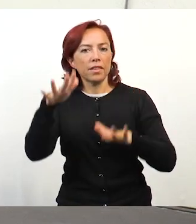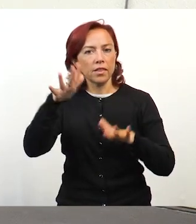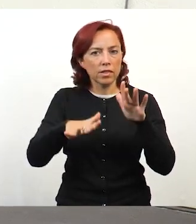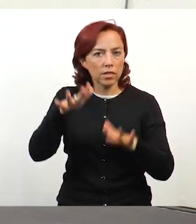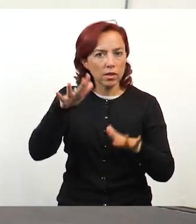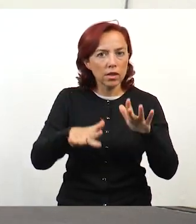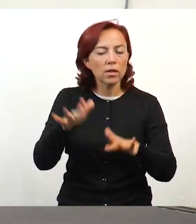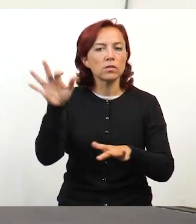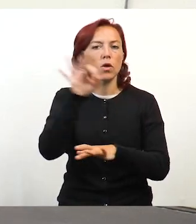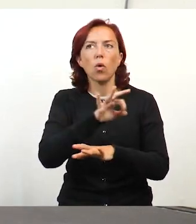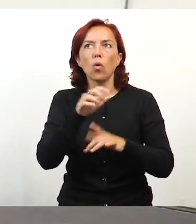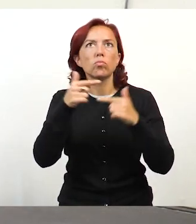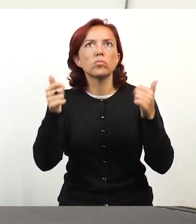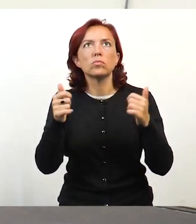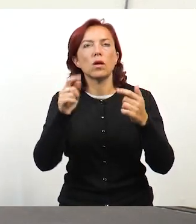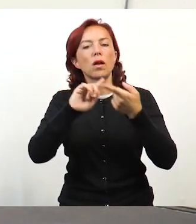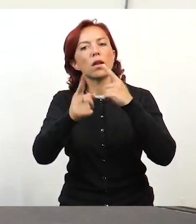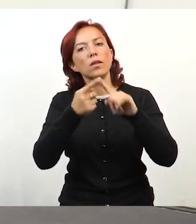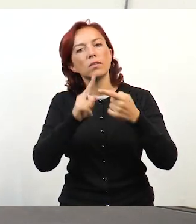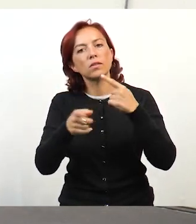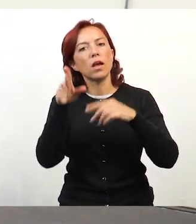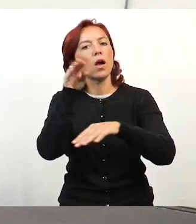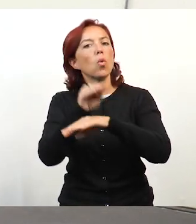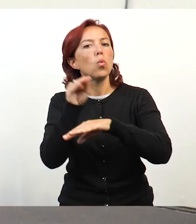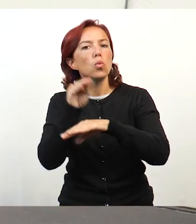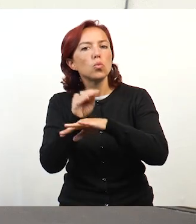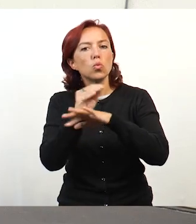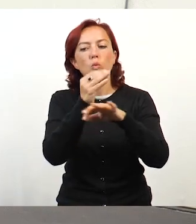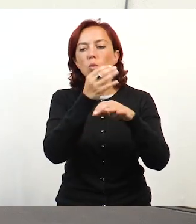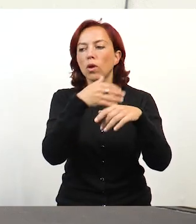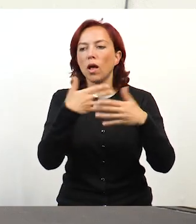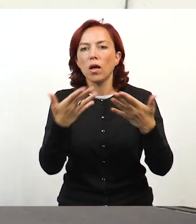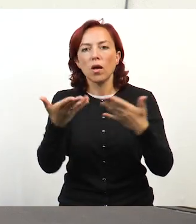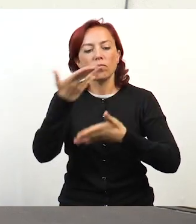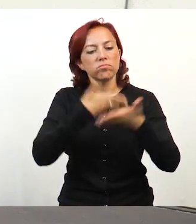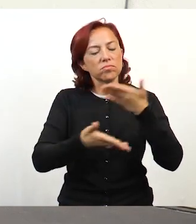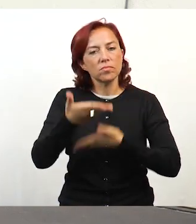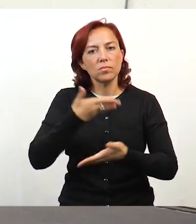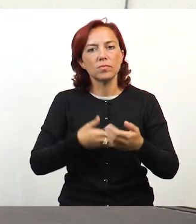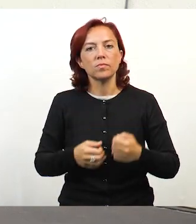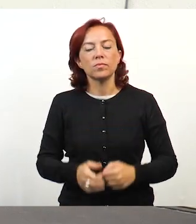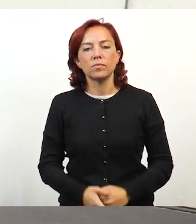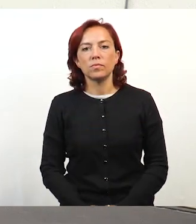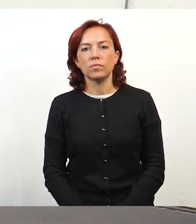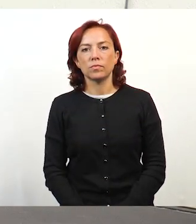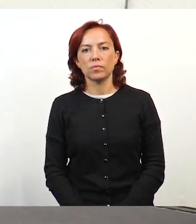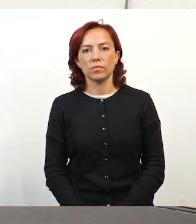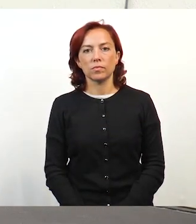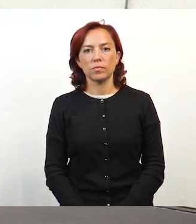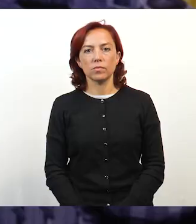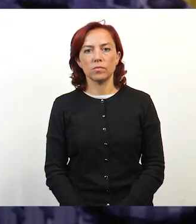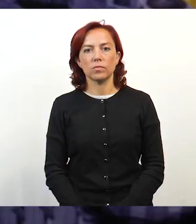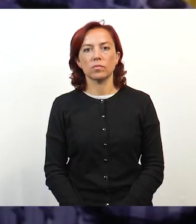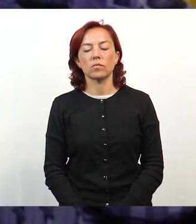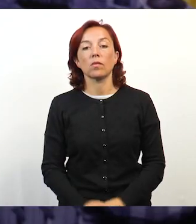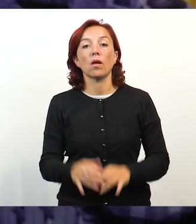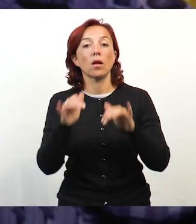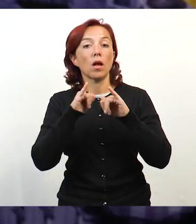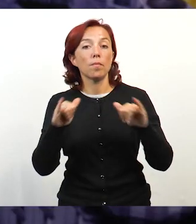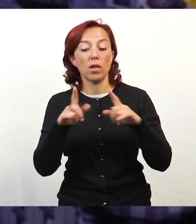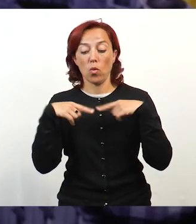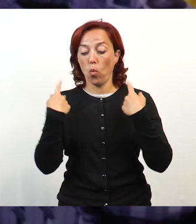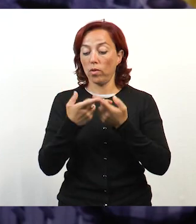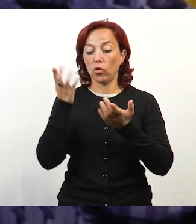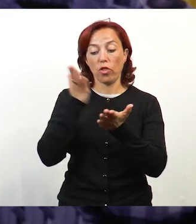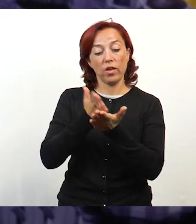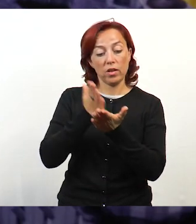de títeres, de todas las cosas que puedan estar vinculadas a lo cultural. En el marco de